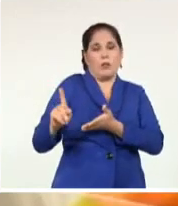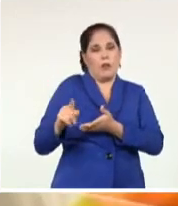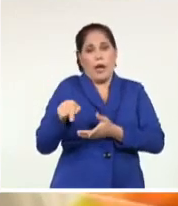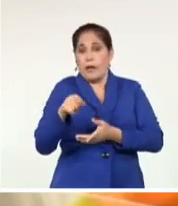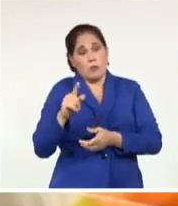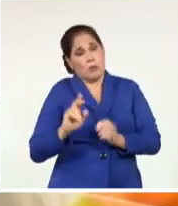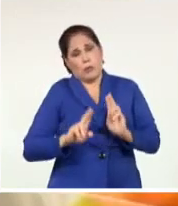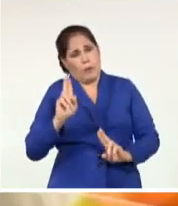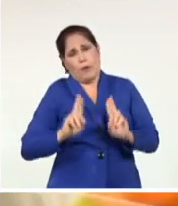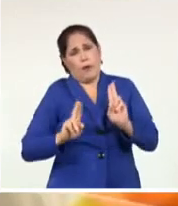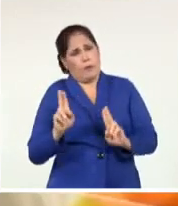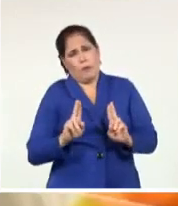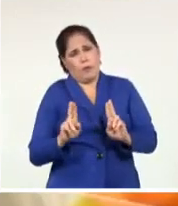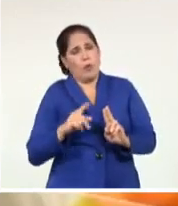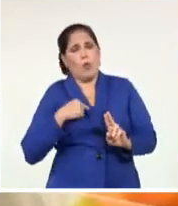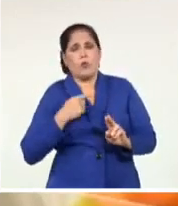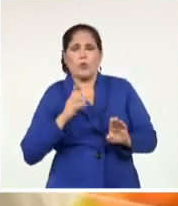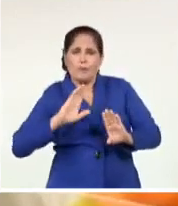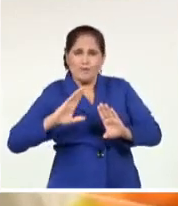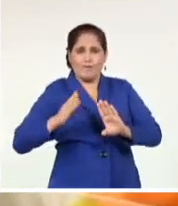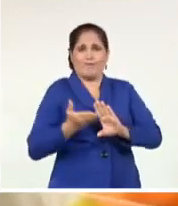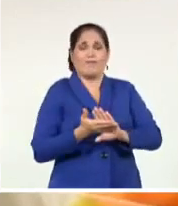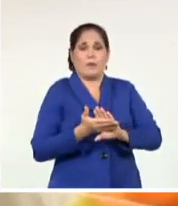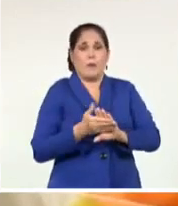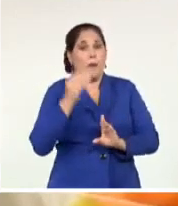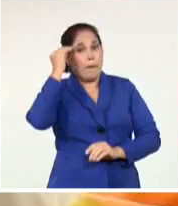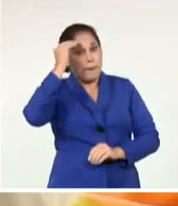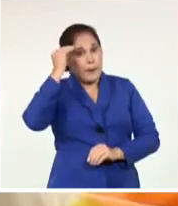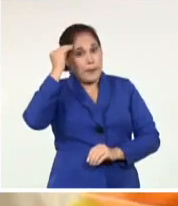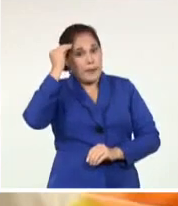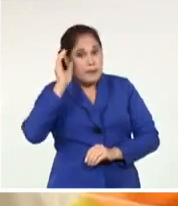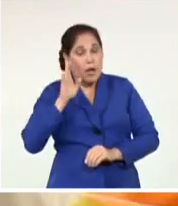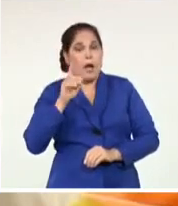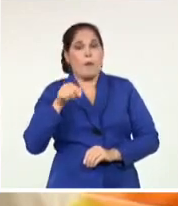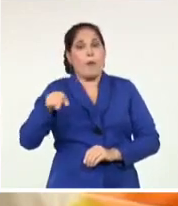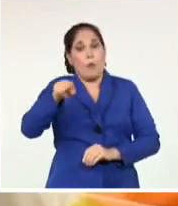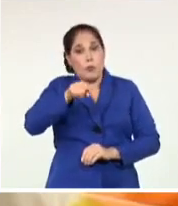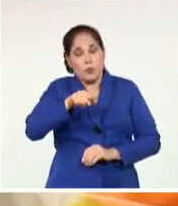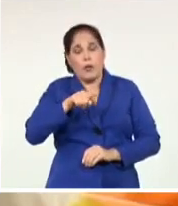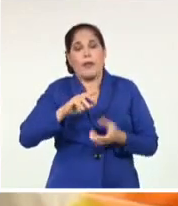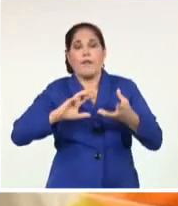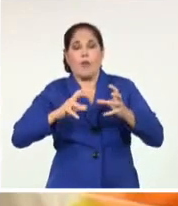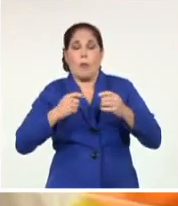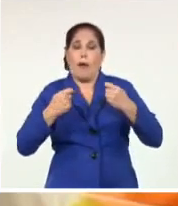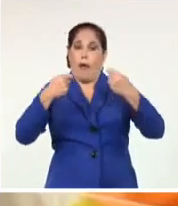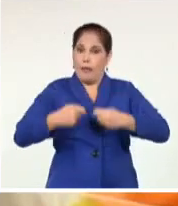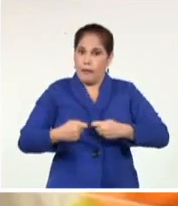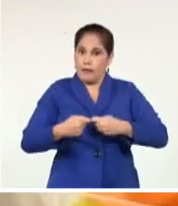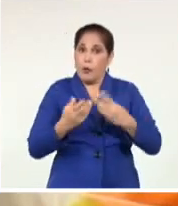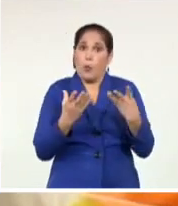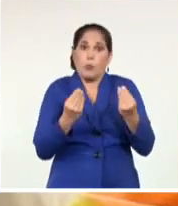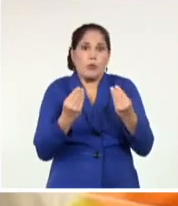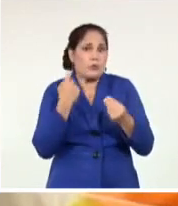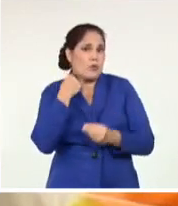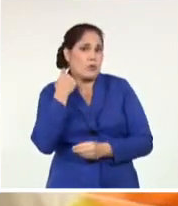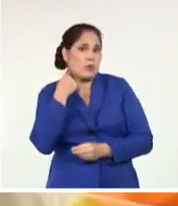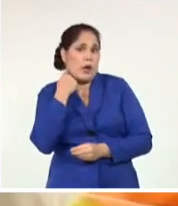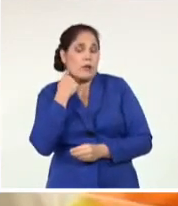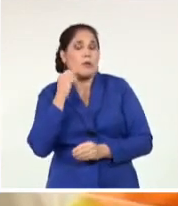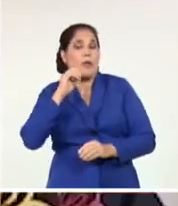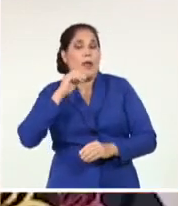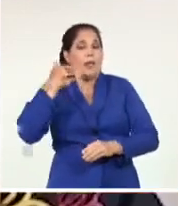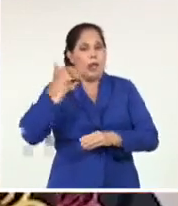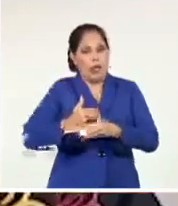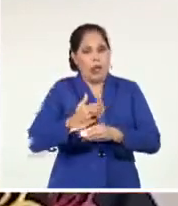más bien condenamos, esperamos que depongan ese tipo de actitudes. Son muchos años que ha tenido